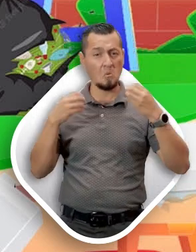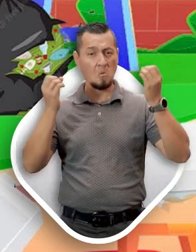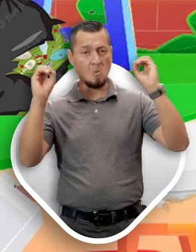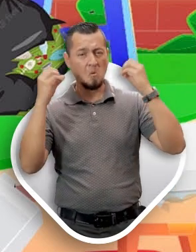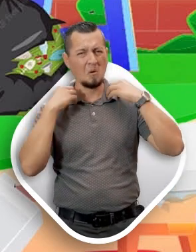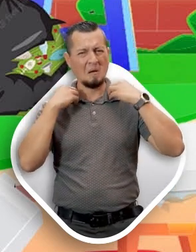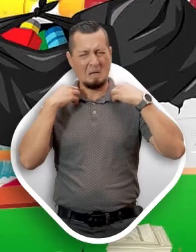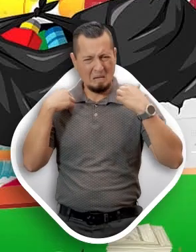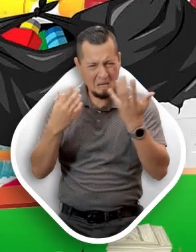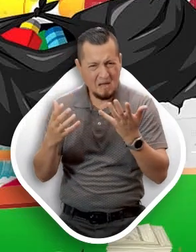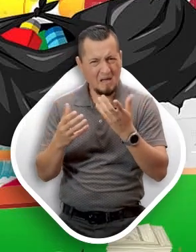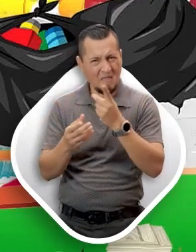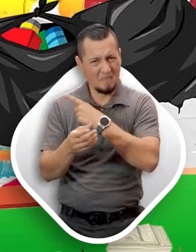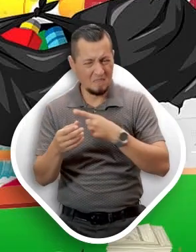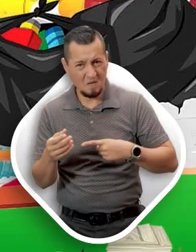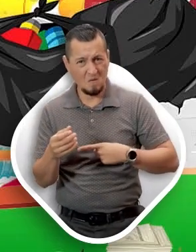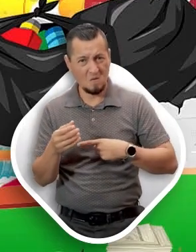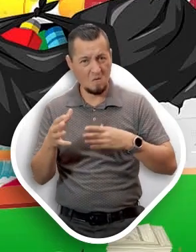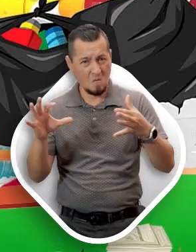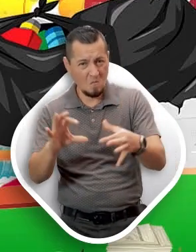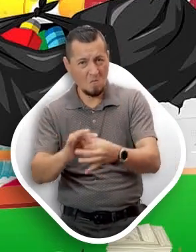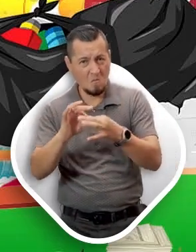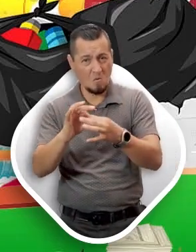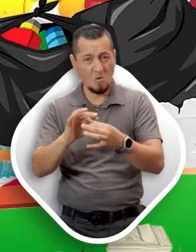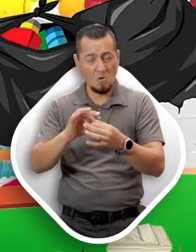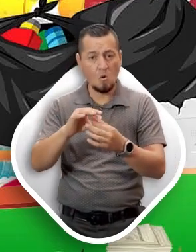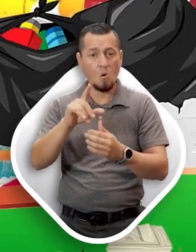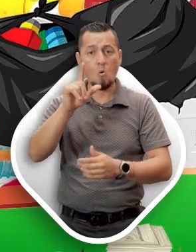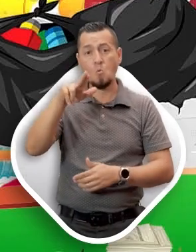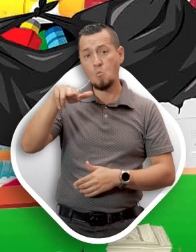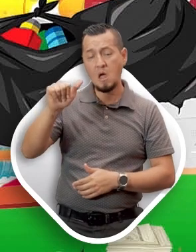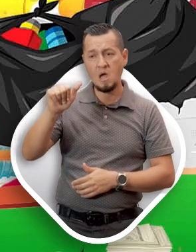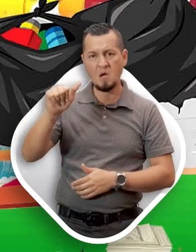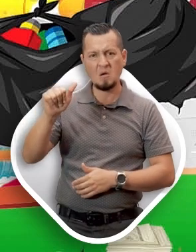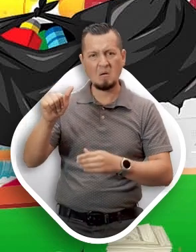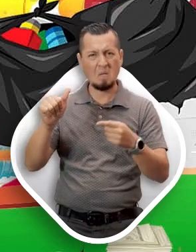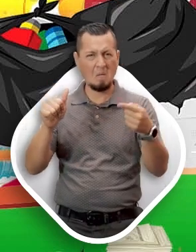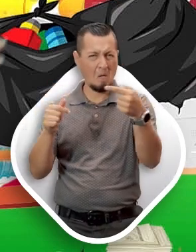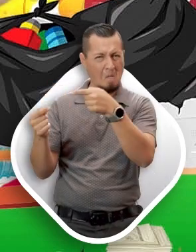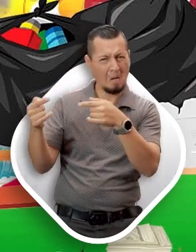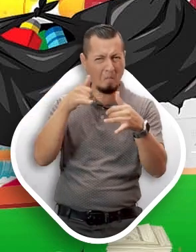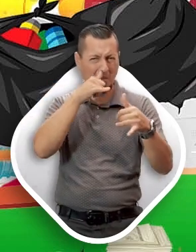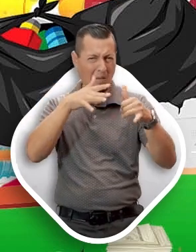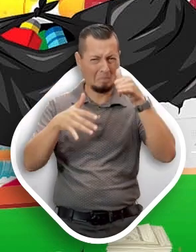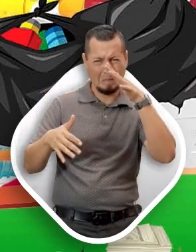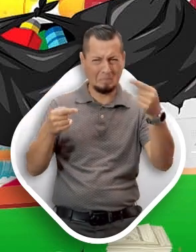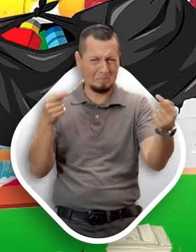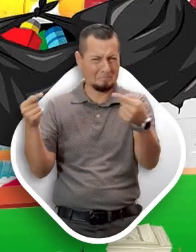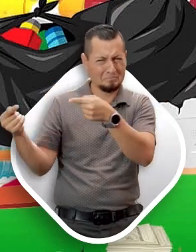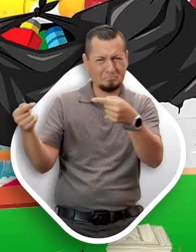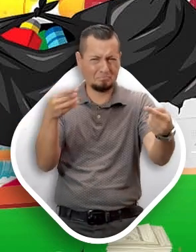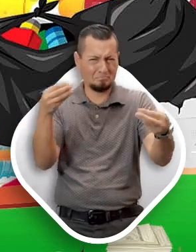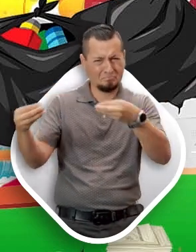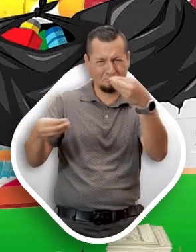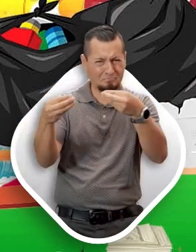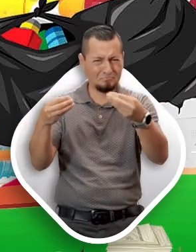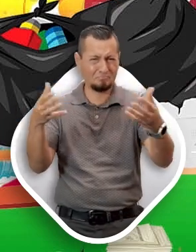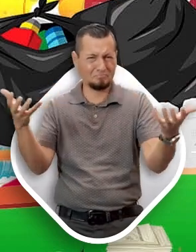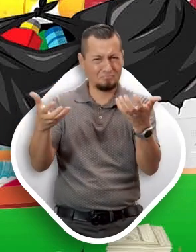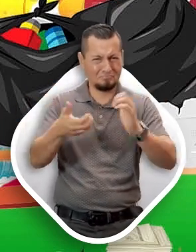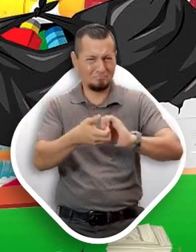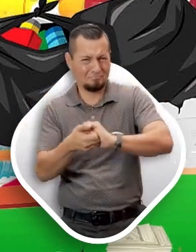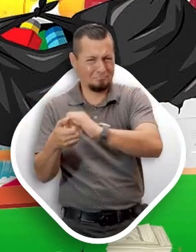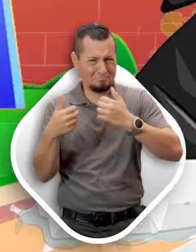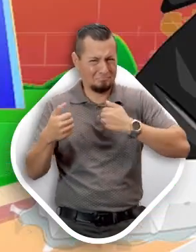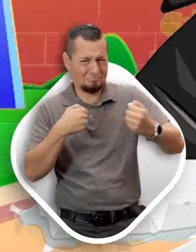ponerla en práctica. En otro lugar, Luna escuchó que unos niños se peleaban y se empujaban, pues no querían